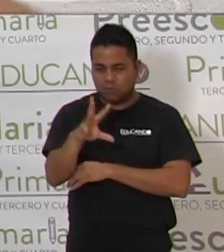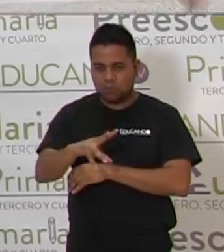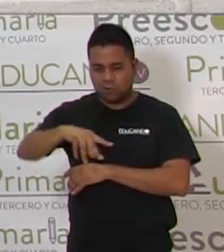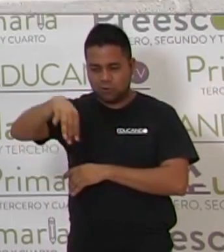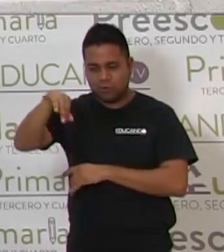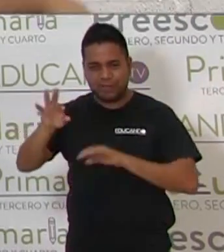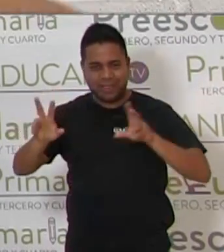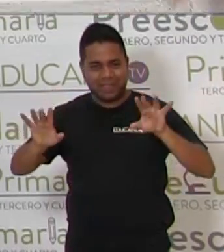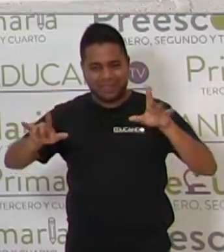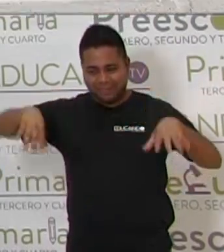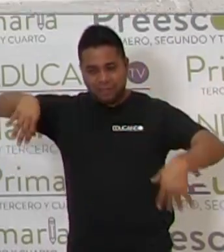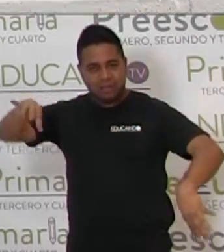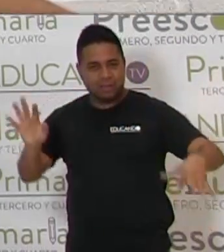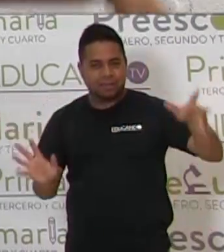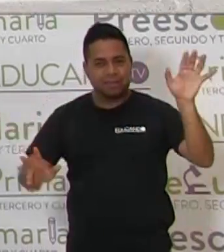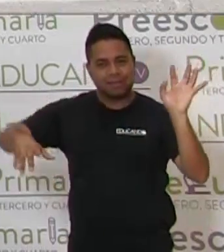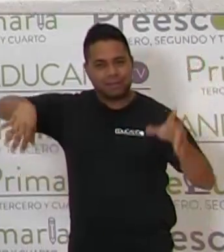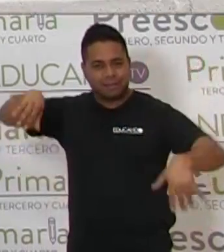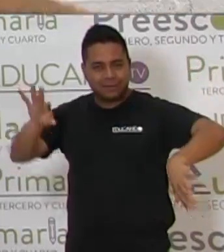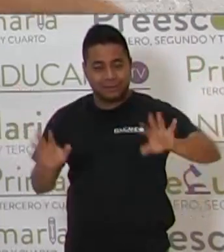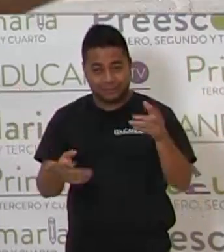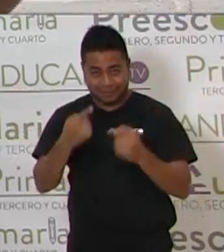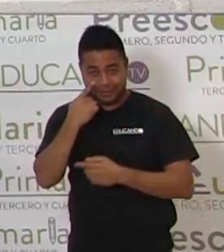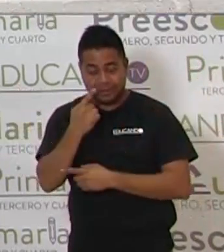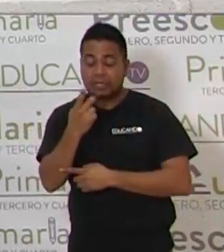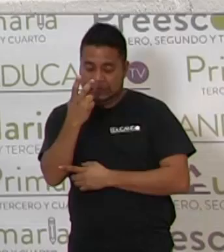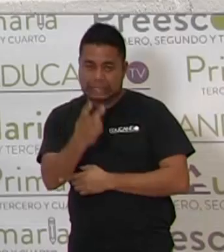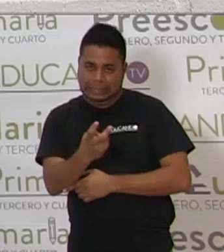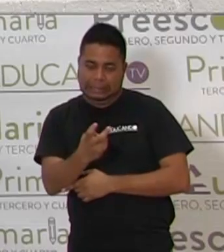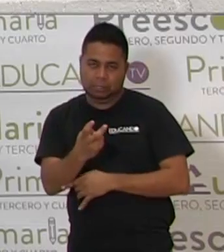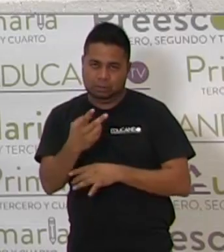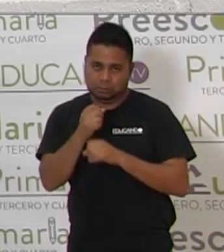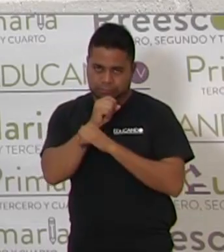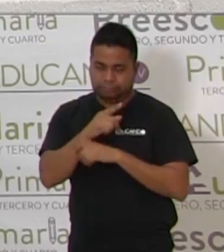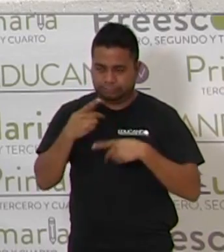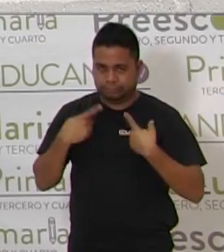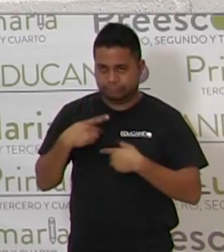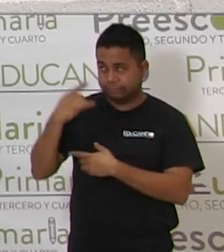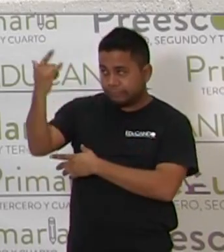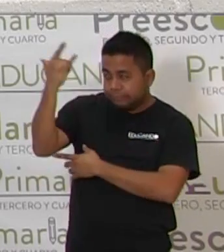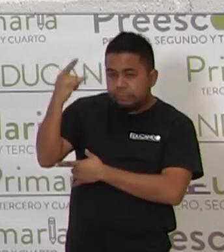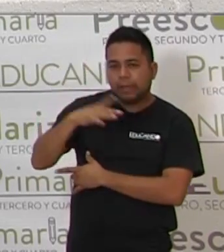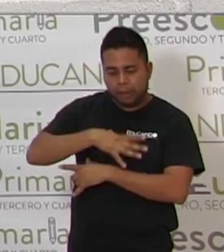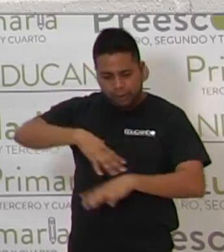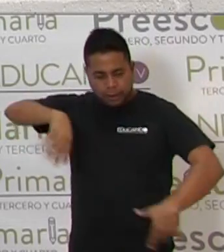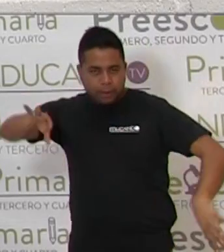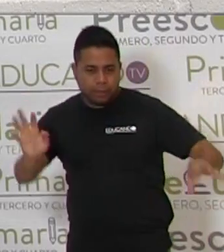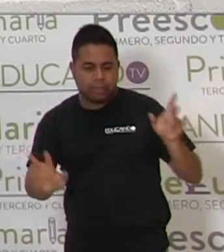como las manitas del pulpo que mueve así? Ándale, esos son los tentáculos.